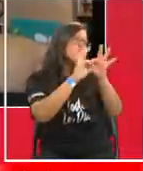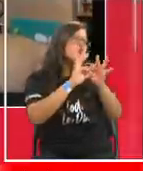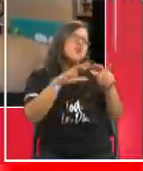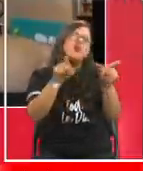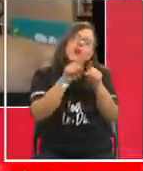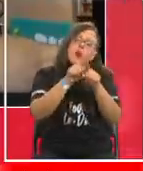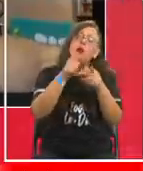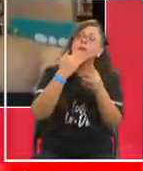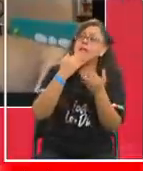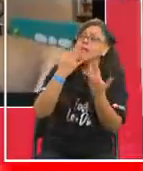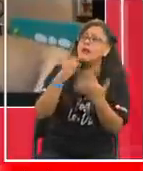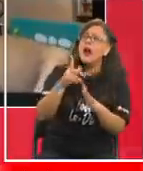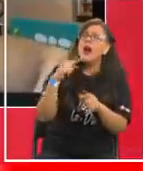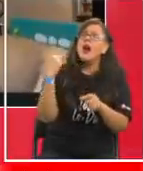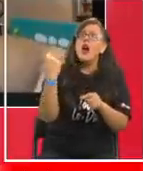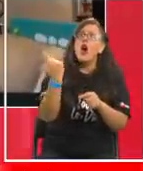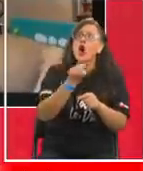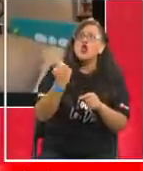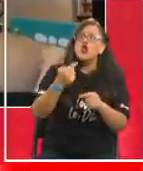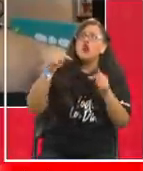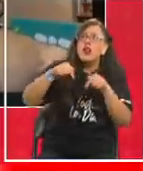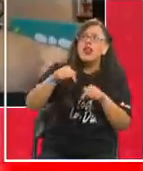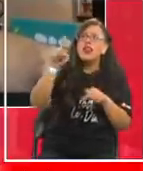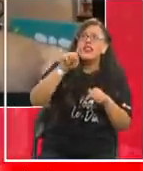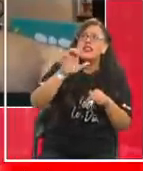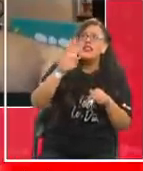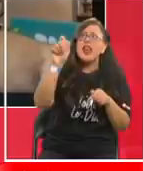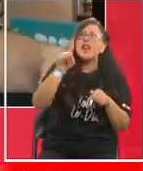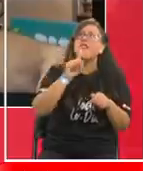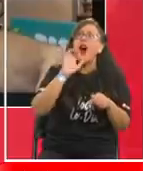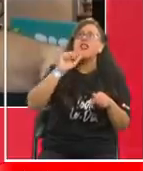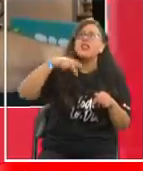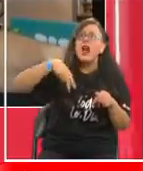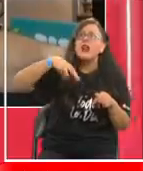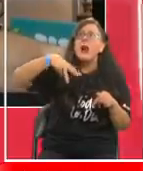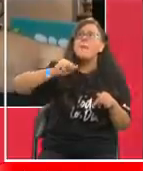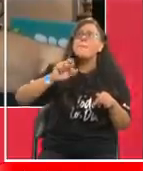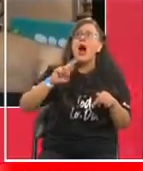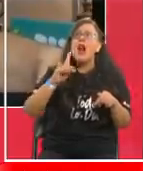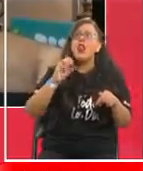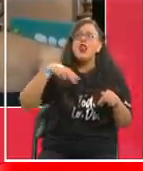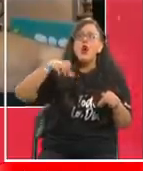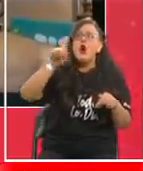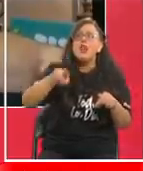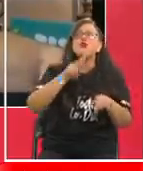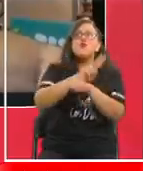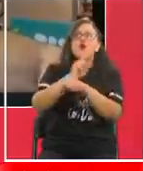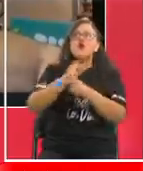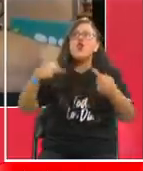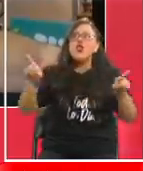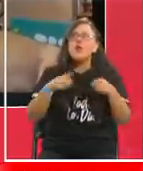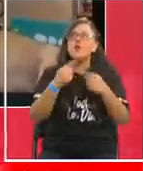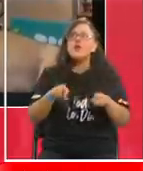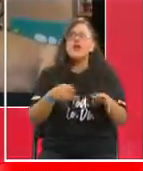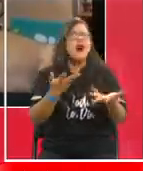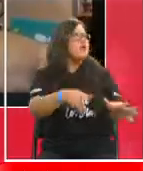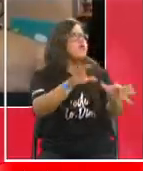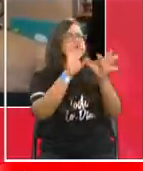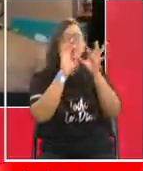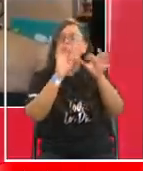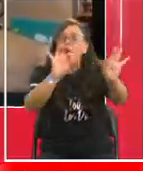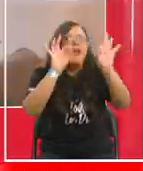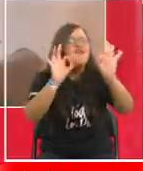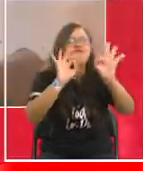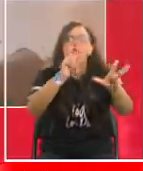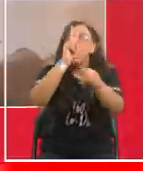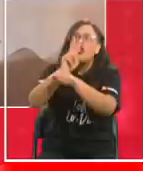Te quiero contar que también está con nosotros Sebastián Mardones, el profesor de música. Me gustaría que lo saludáramos también. Gran profesor. profesor. Y